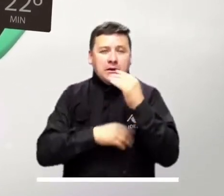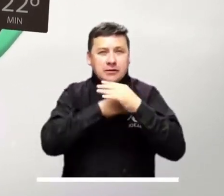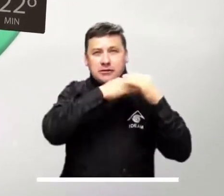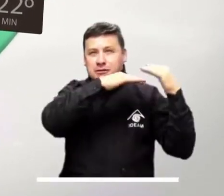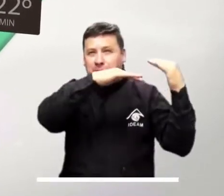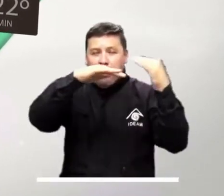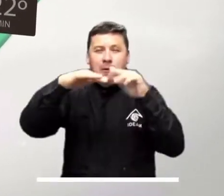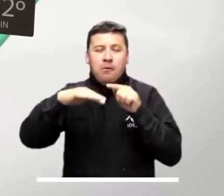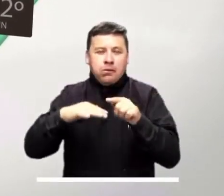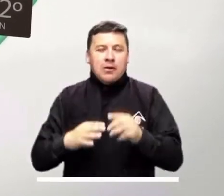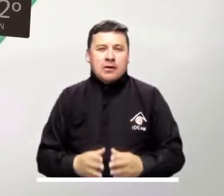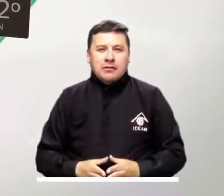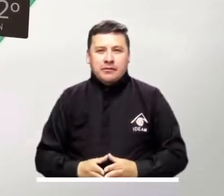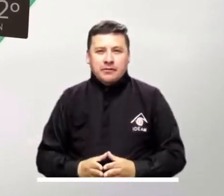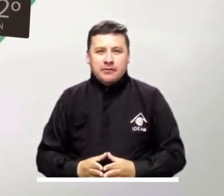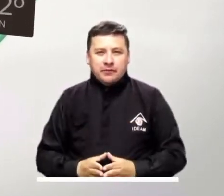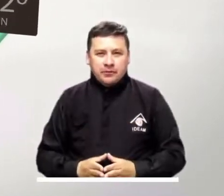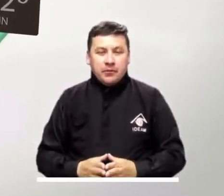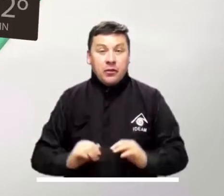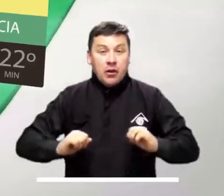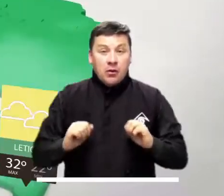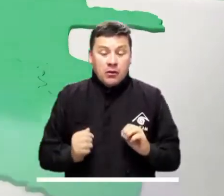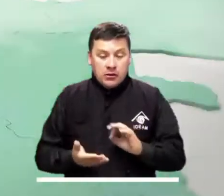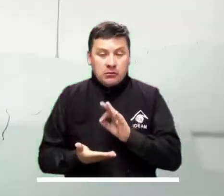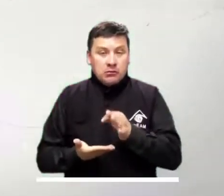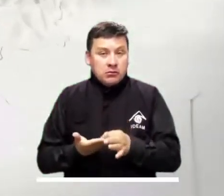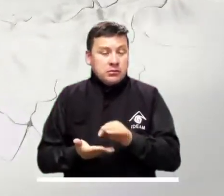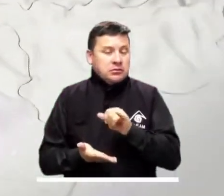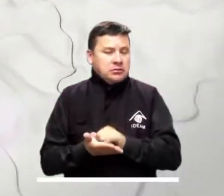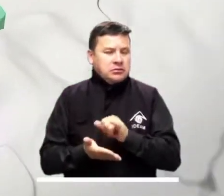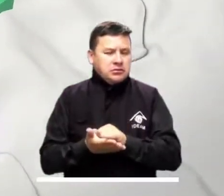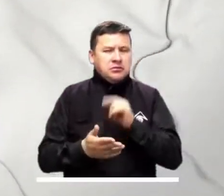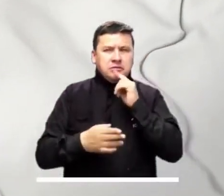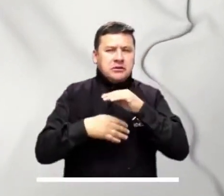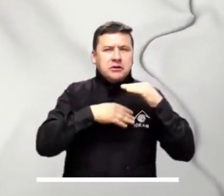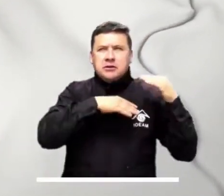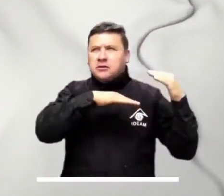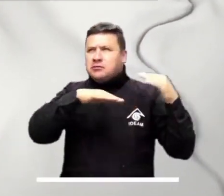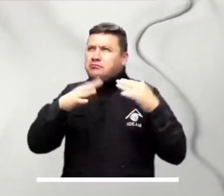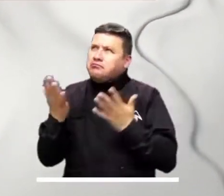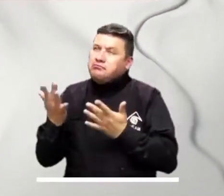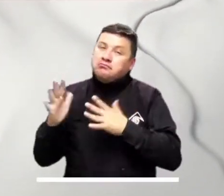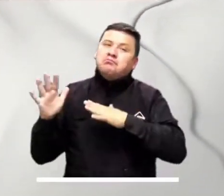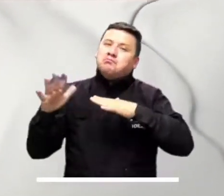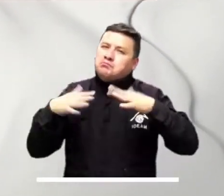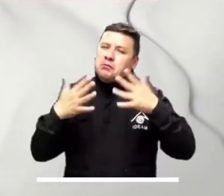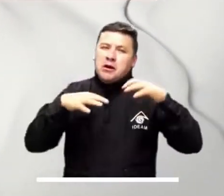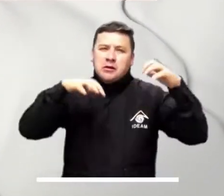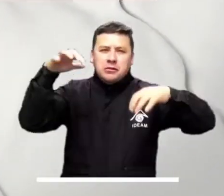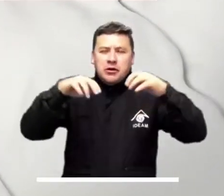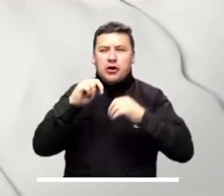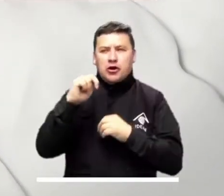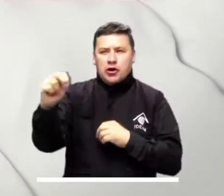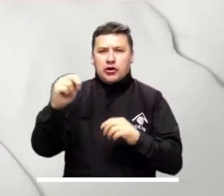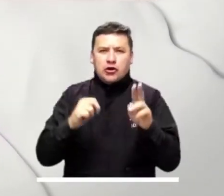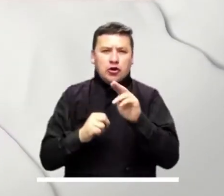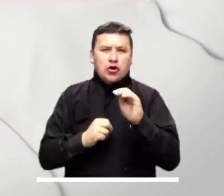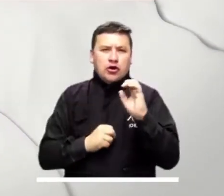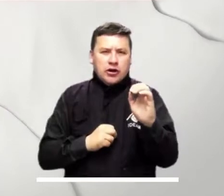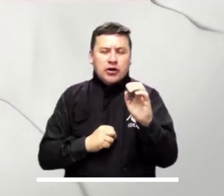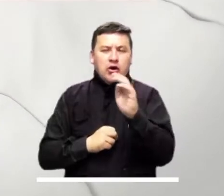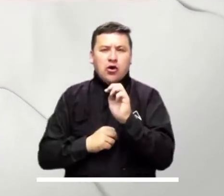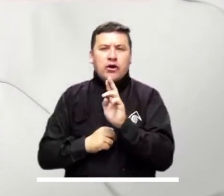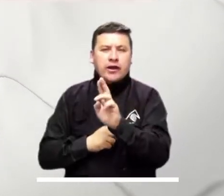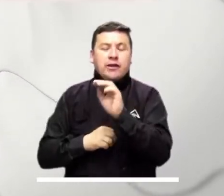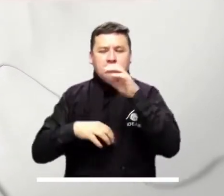resto de la región persiste el cielo nublado. Bogotá sube con cielo cubierto y se esperan globizmas intermitentes en el